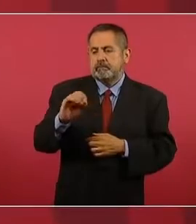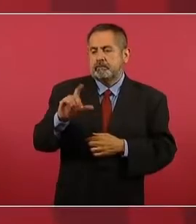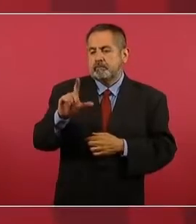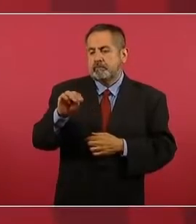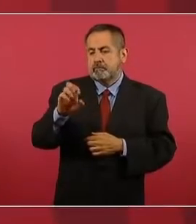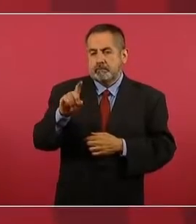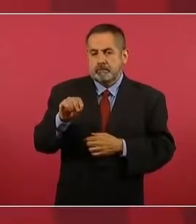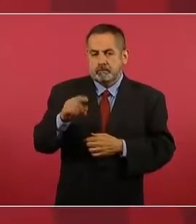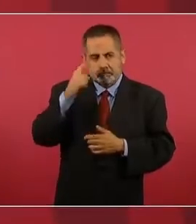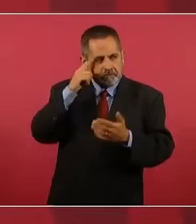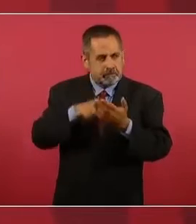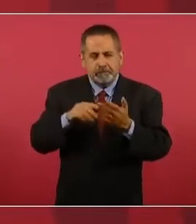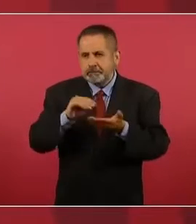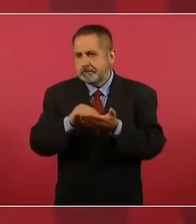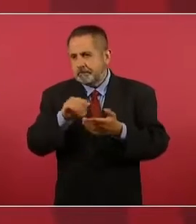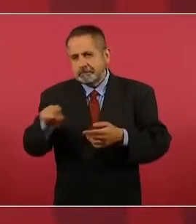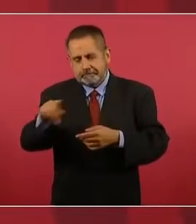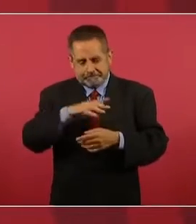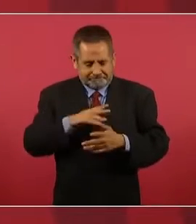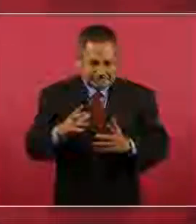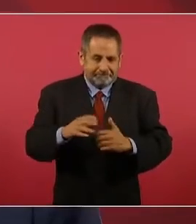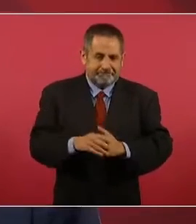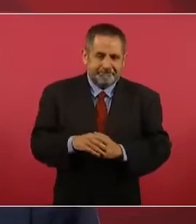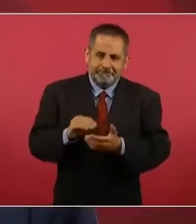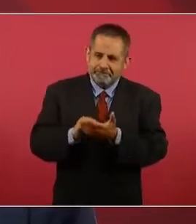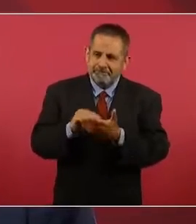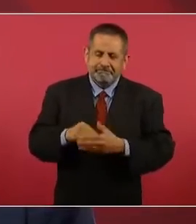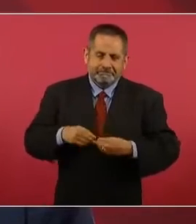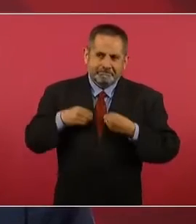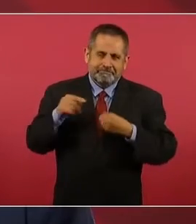que debe estar por ahí todavía.